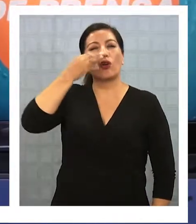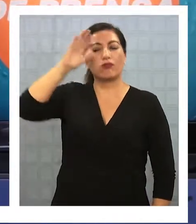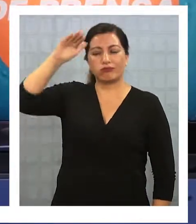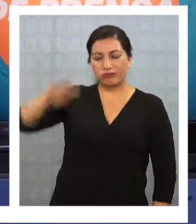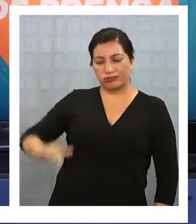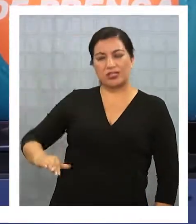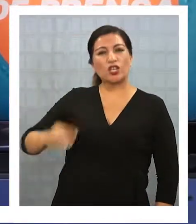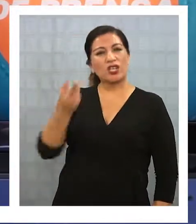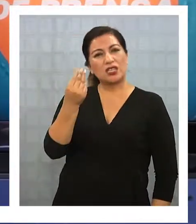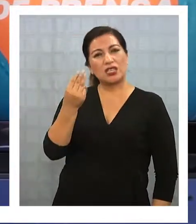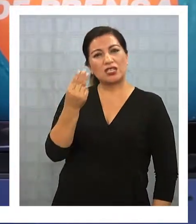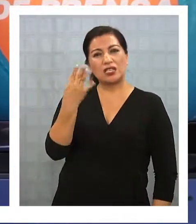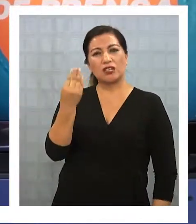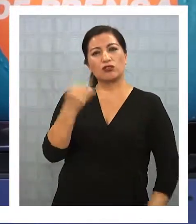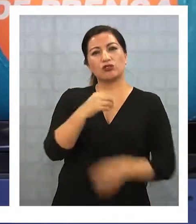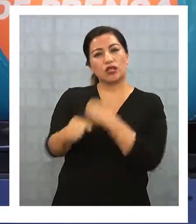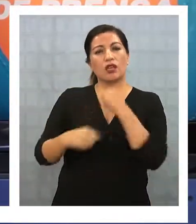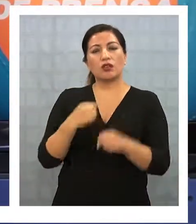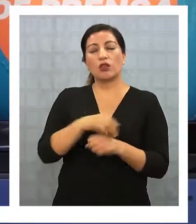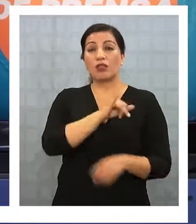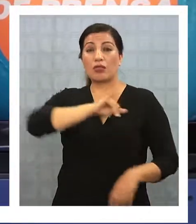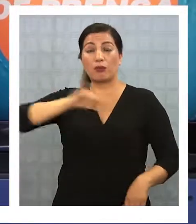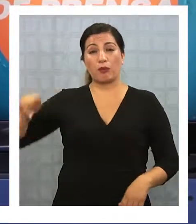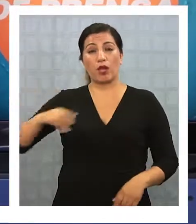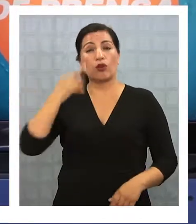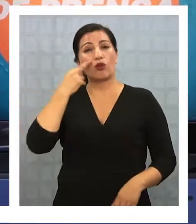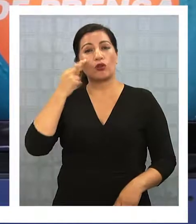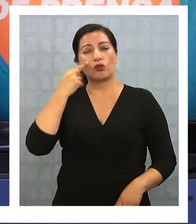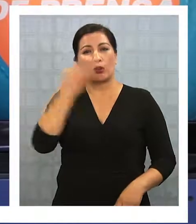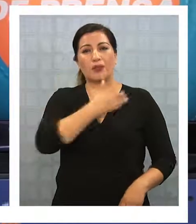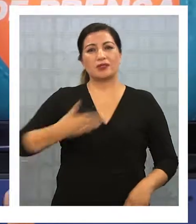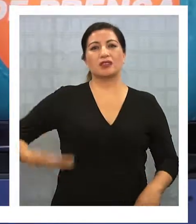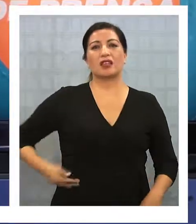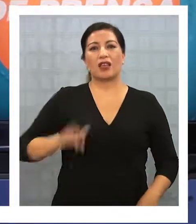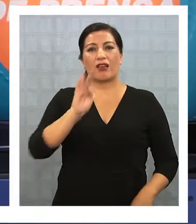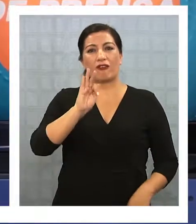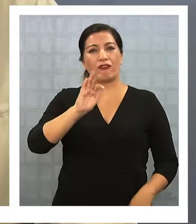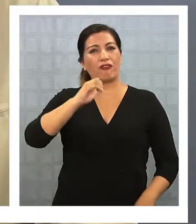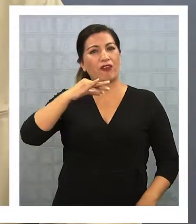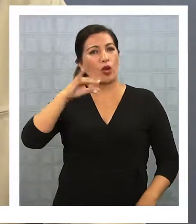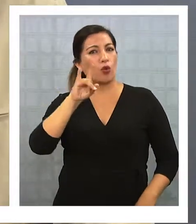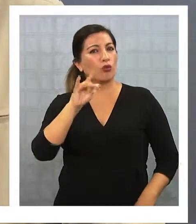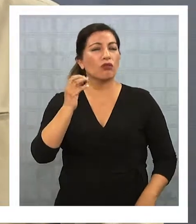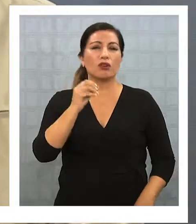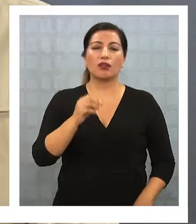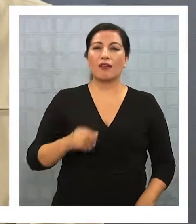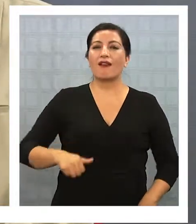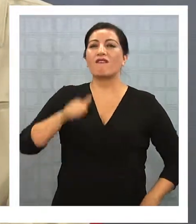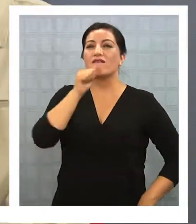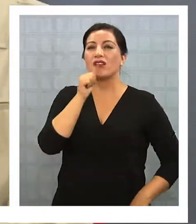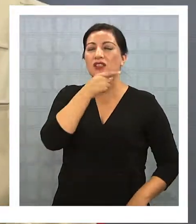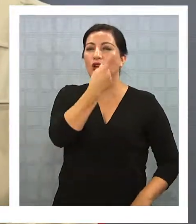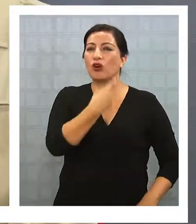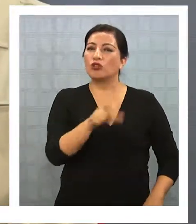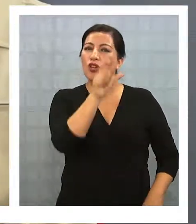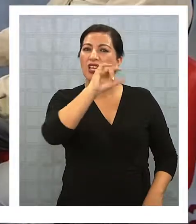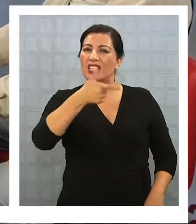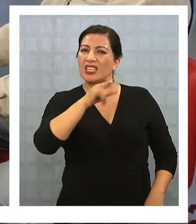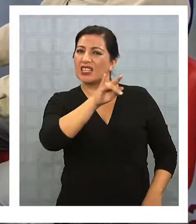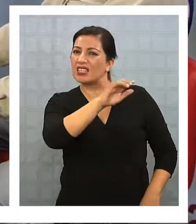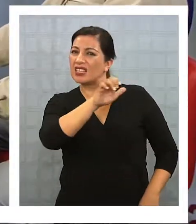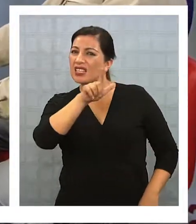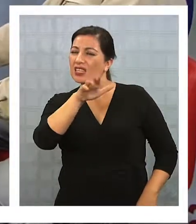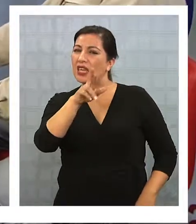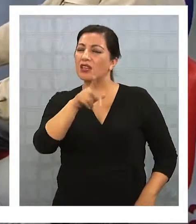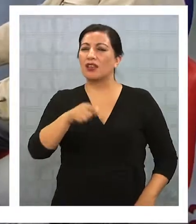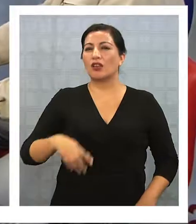clandestinidad de Iquique a 14, 13 años lo conozco después siendo presidente de la FEUC estuve apoyando su campaña y la verdad claro no